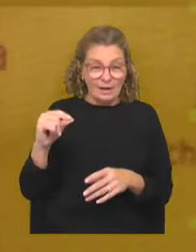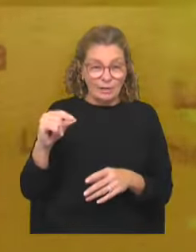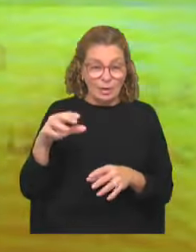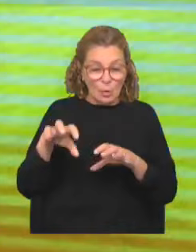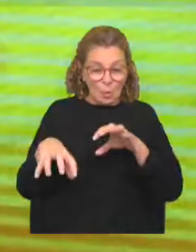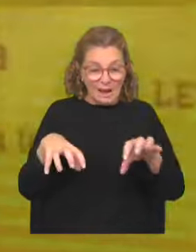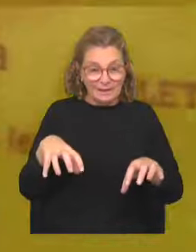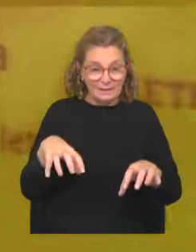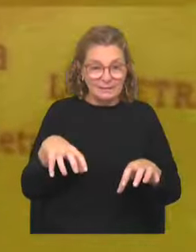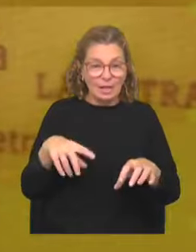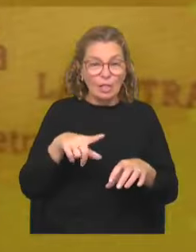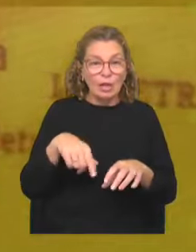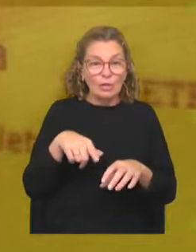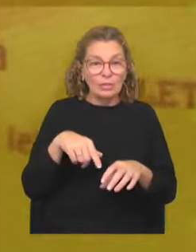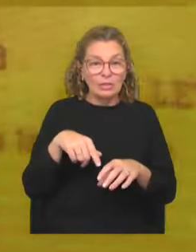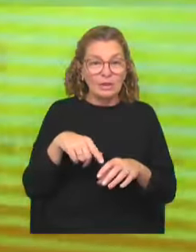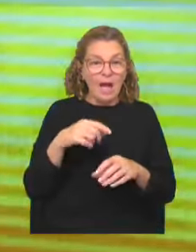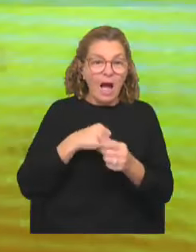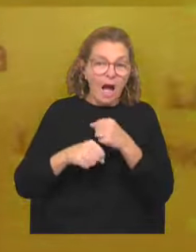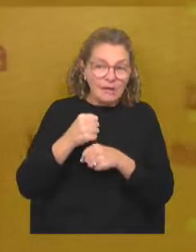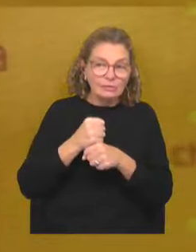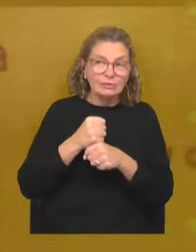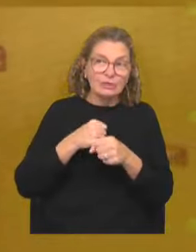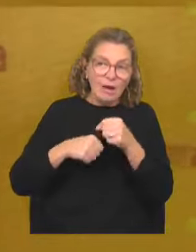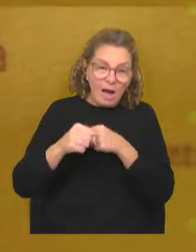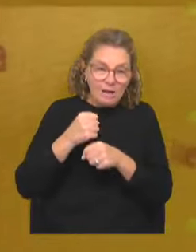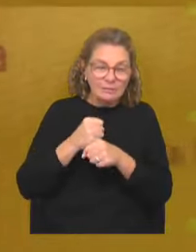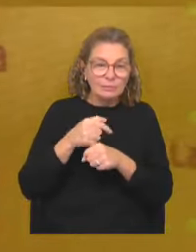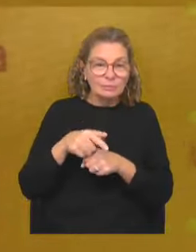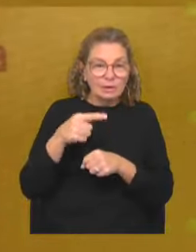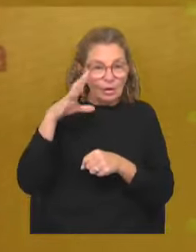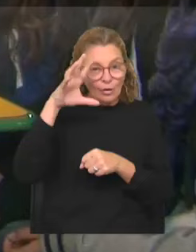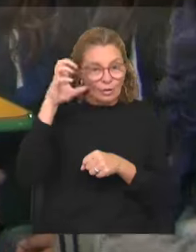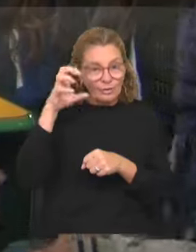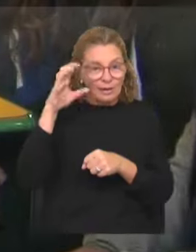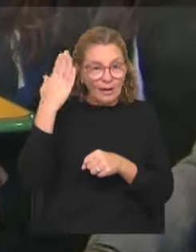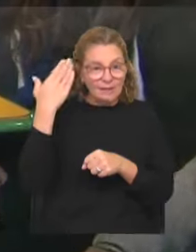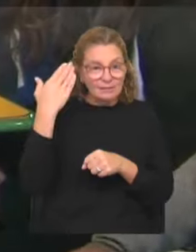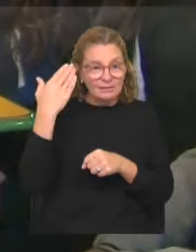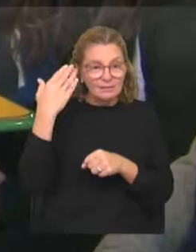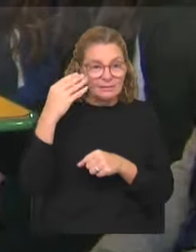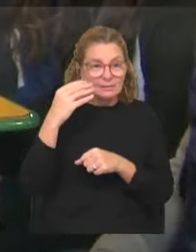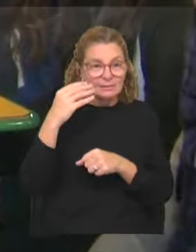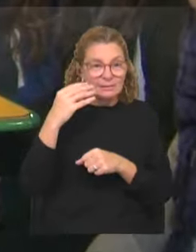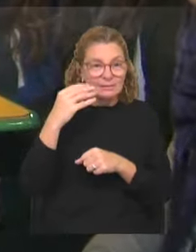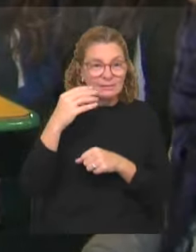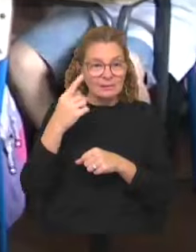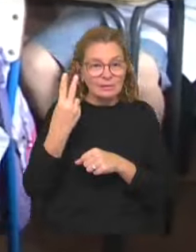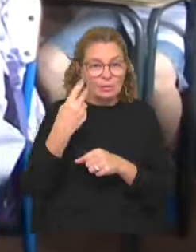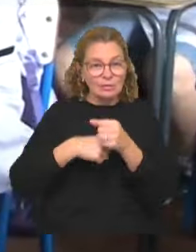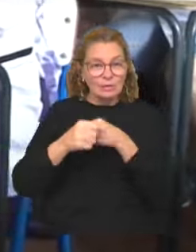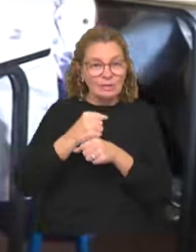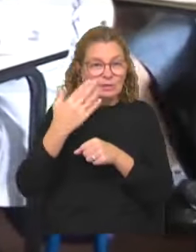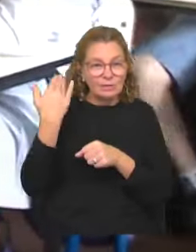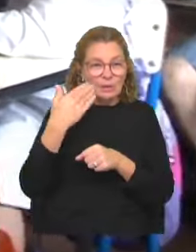lugares donde año tras año, bueno, ustedes recordarán, hasta el año, hasta hace dos años